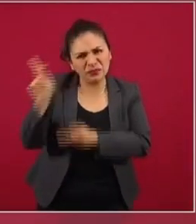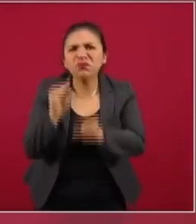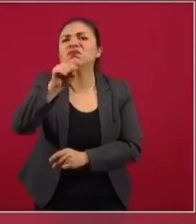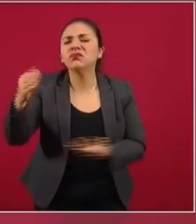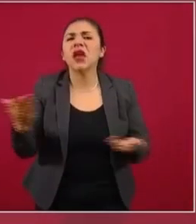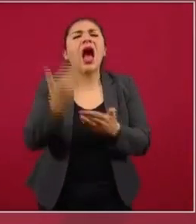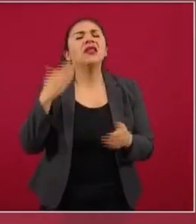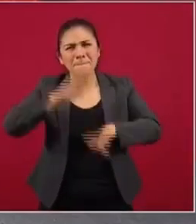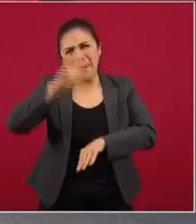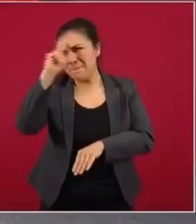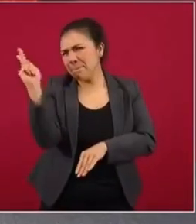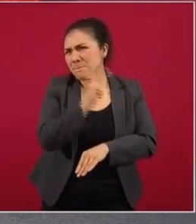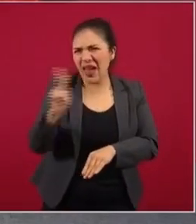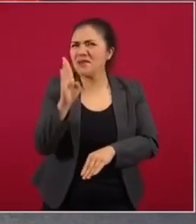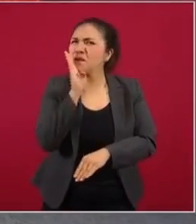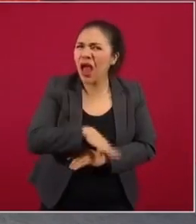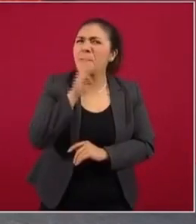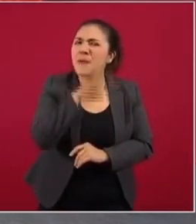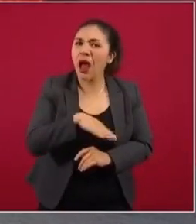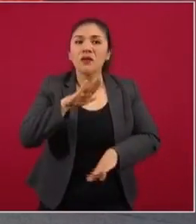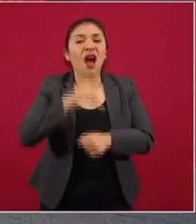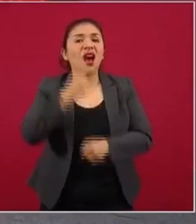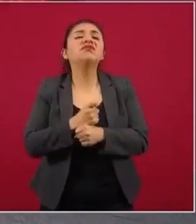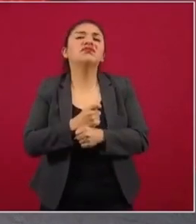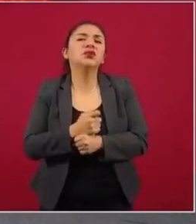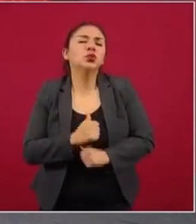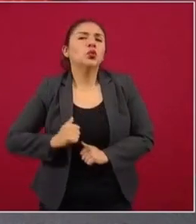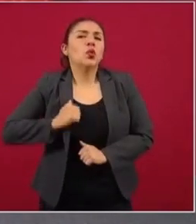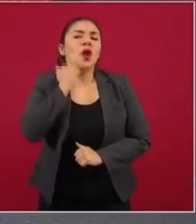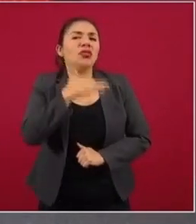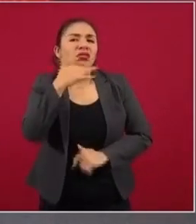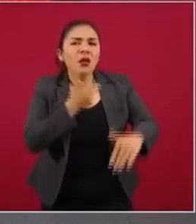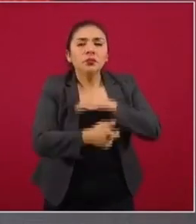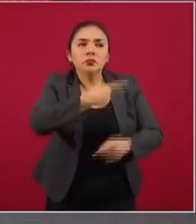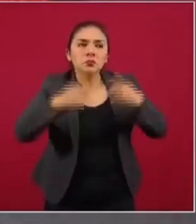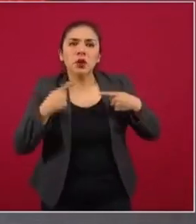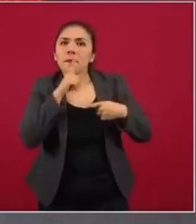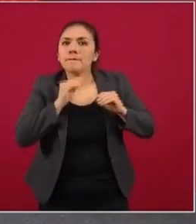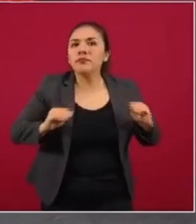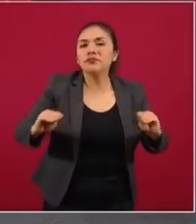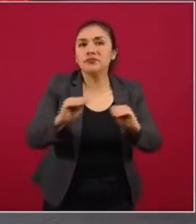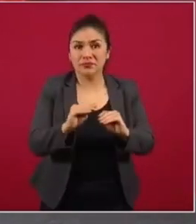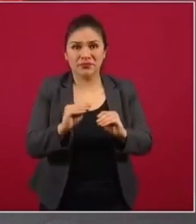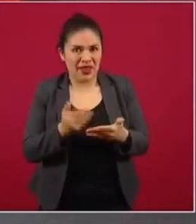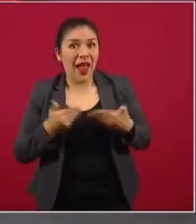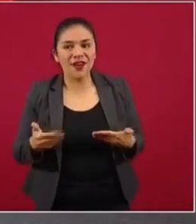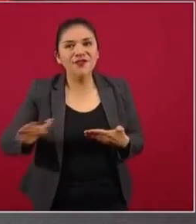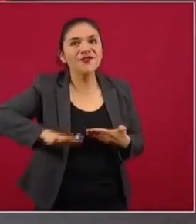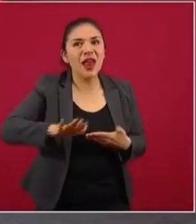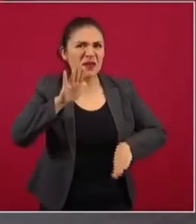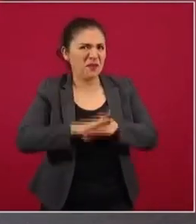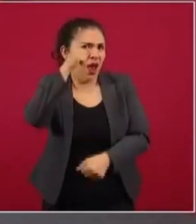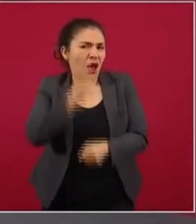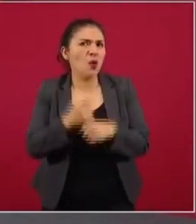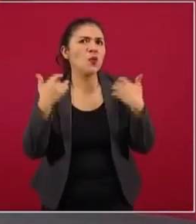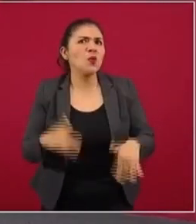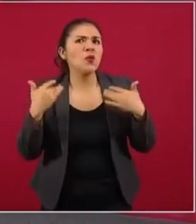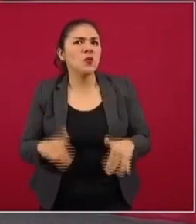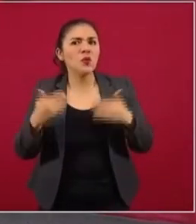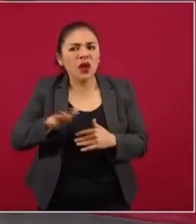hacían lo que querían y predominaba la corrupción y silencio. Los que ahora son los más